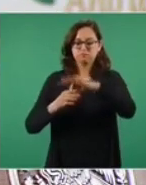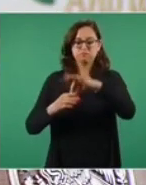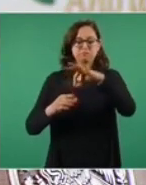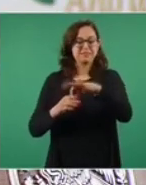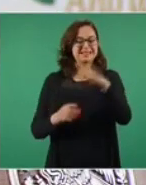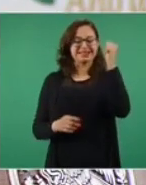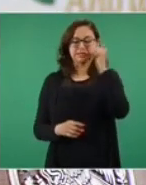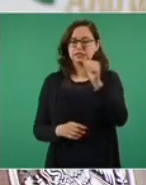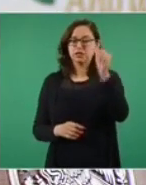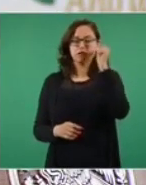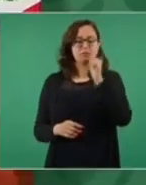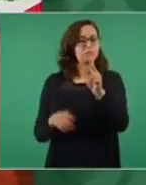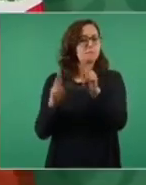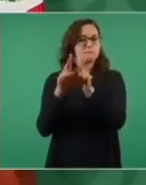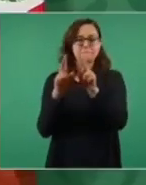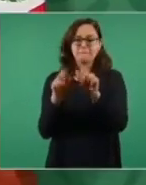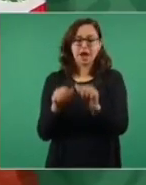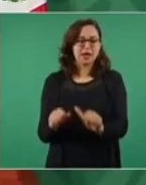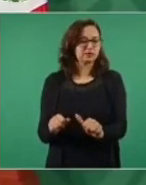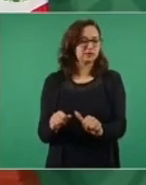nunca optó por eso